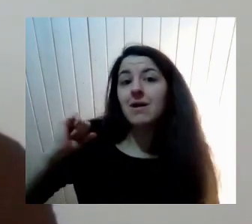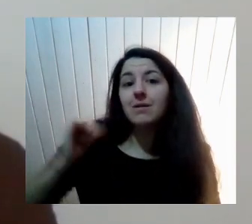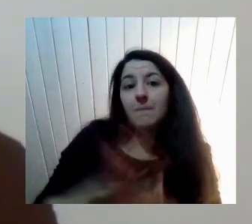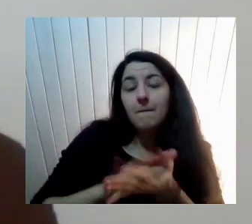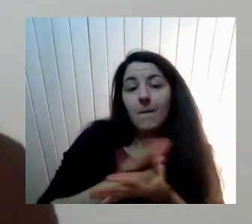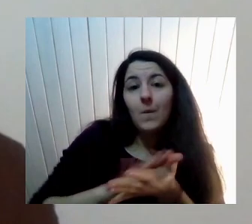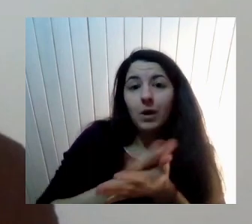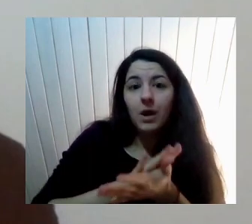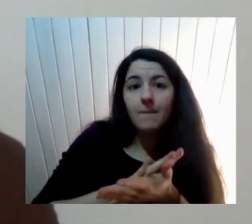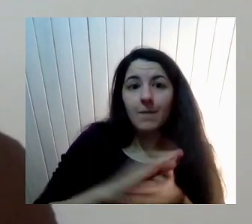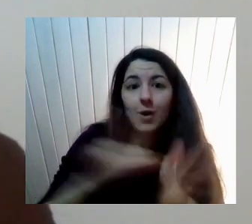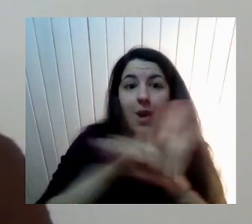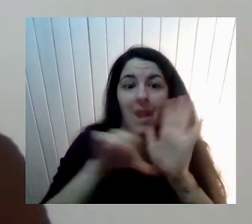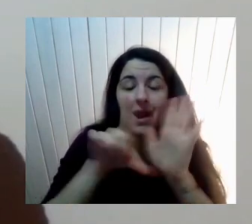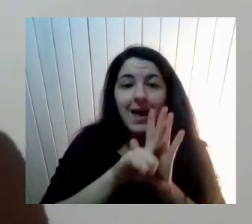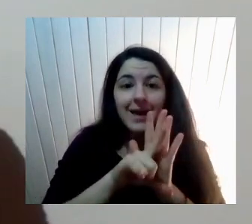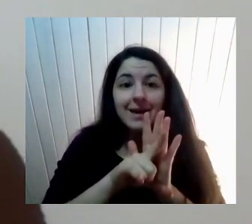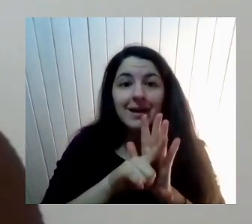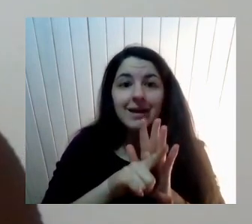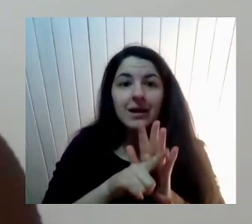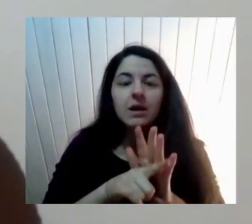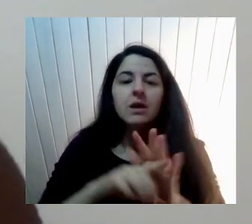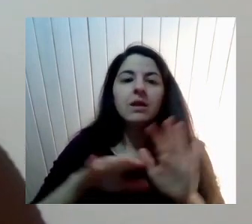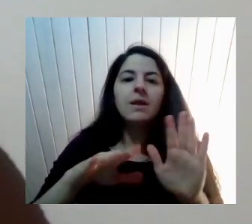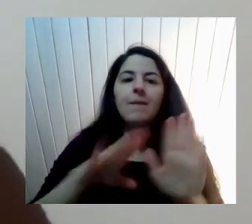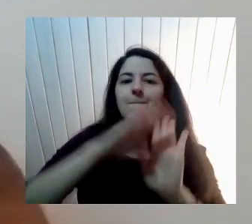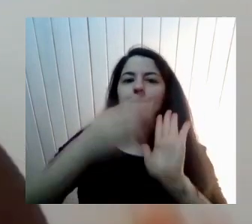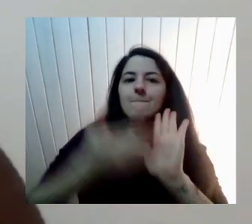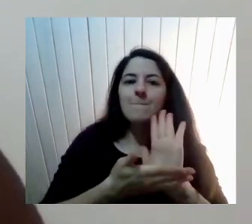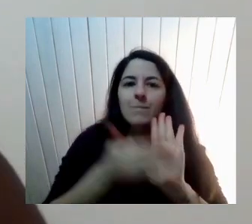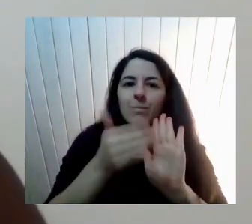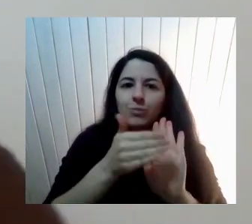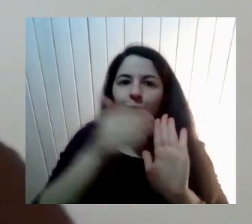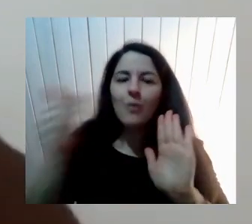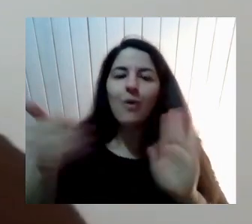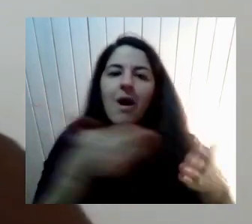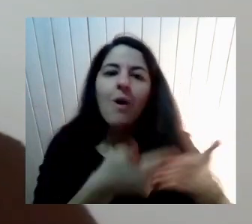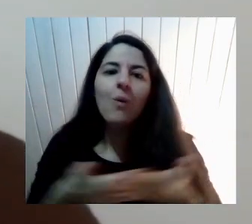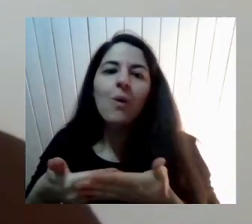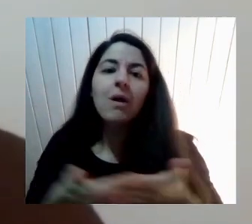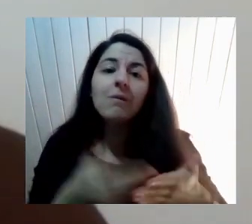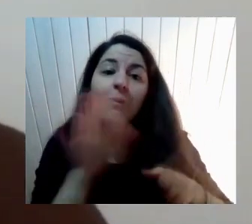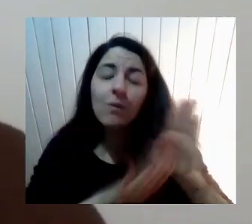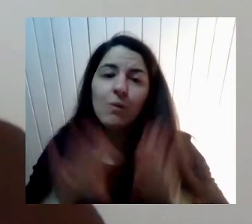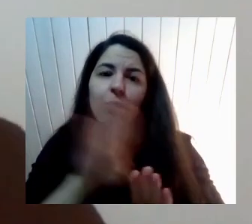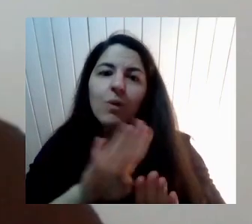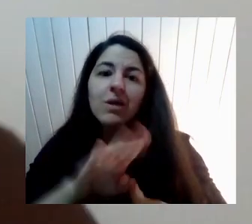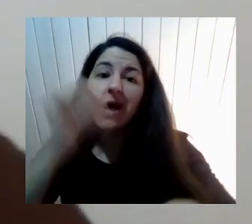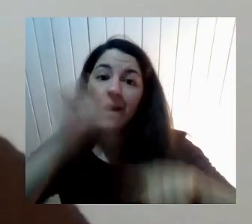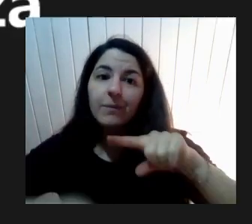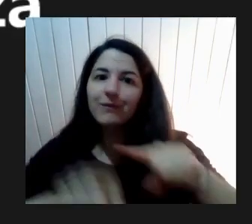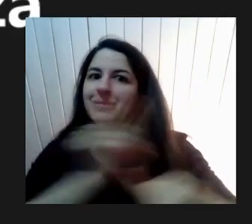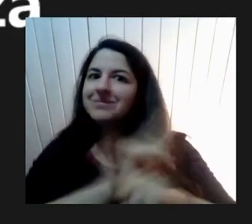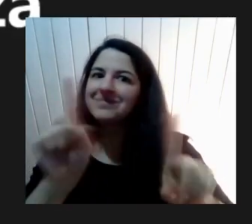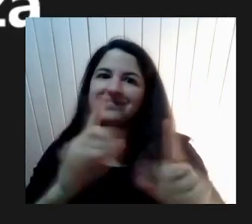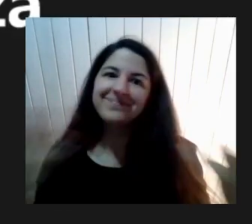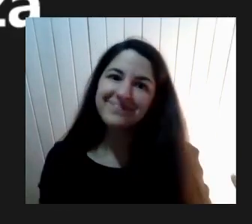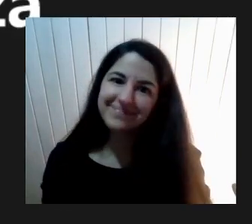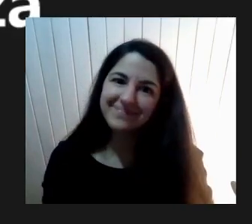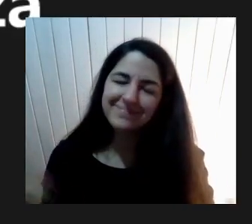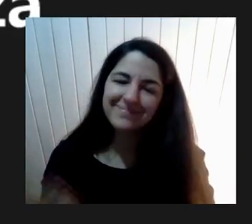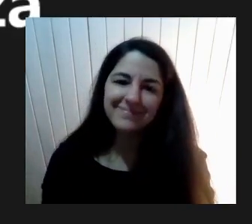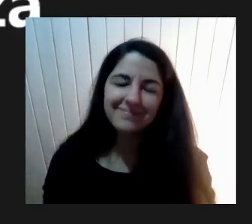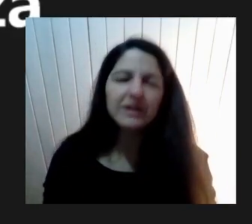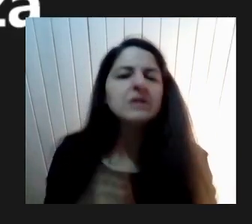Va A Ser Cargo Y Va Cuidar El Futuro De Chile Digamos En Un Tiempo Cuarentena Bueno Nadie El Teletrabajo Y